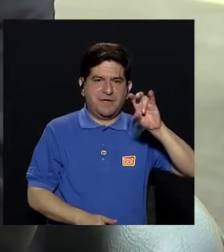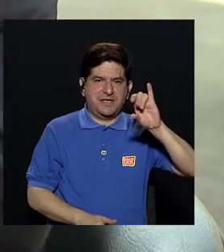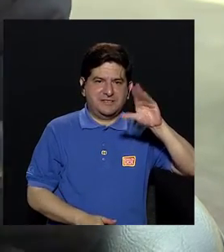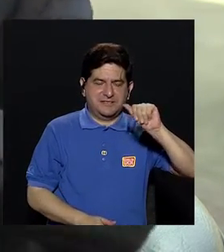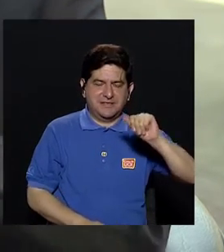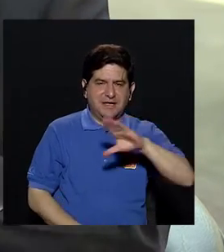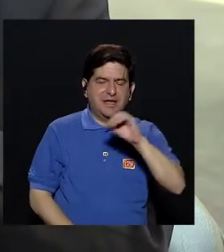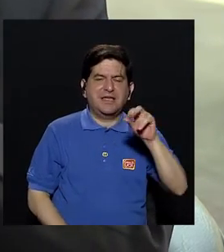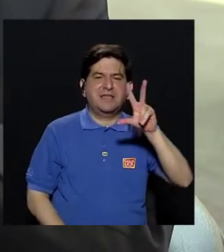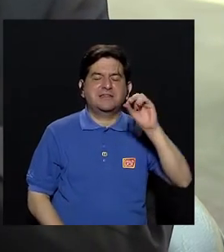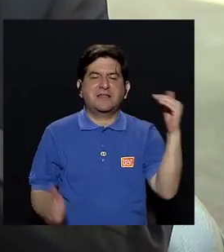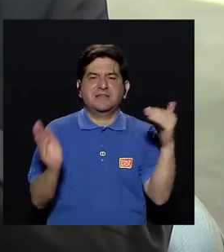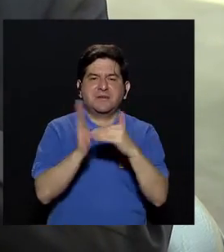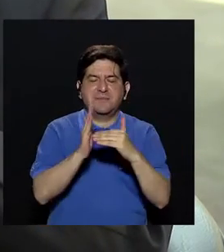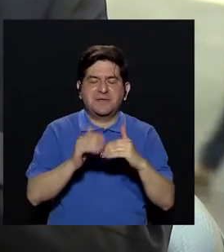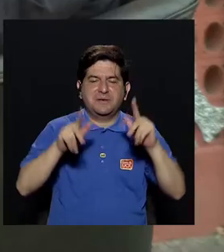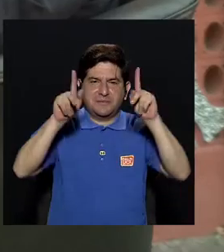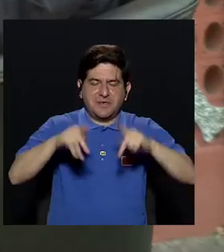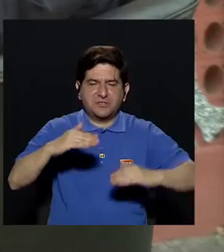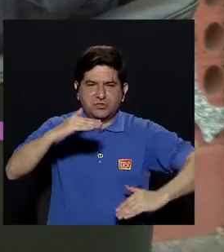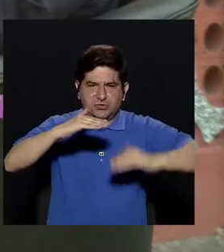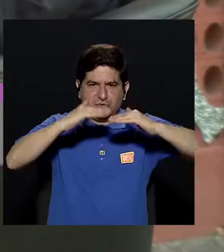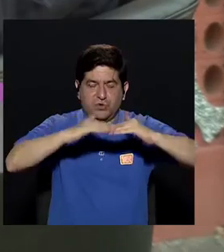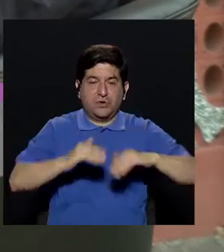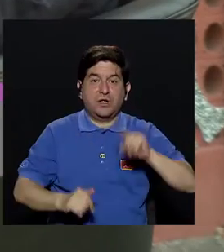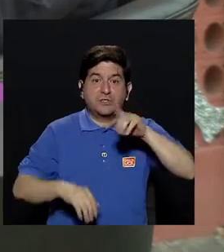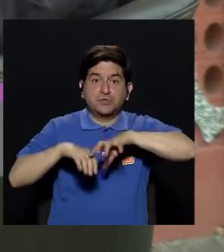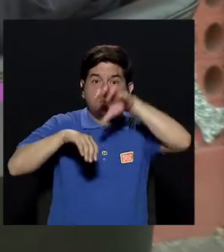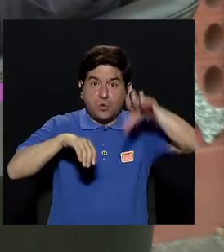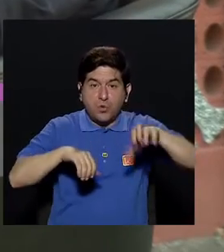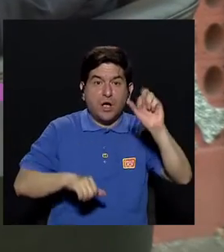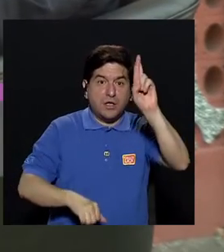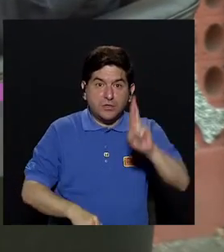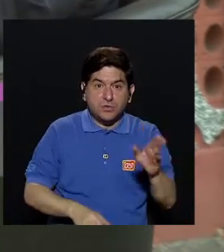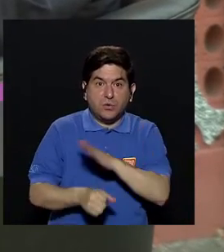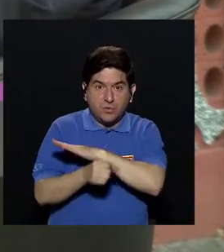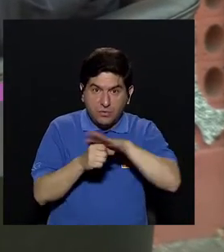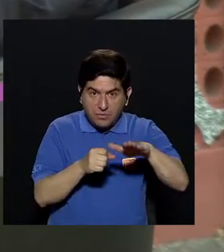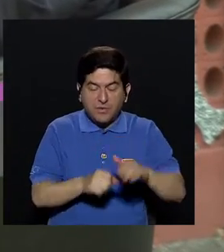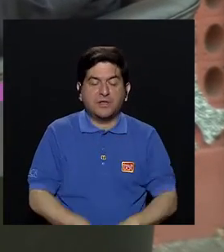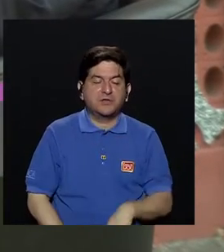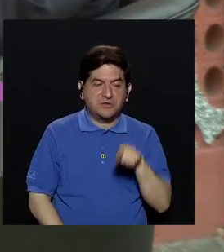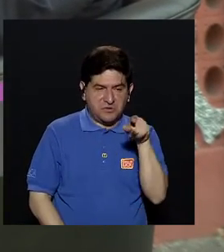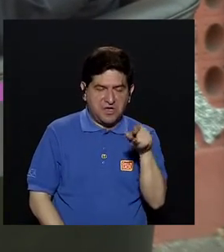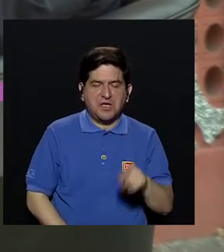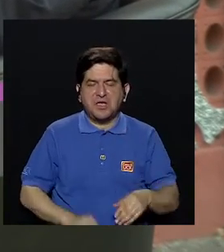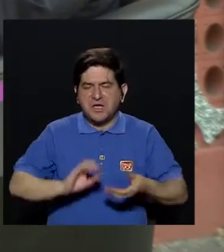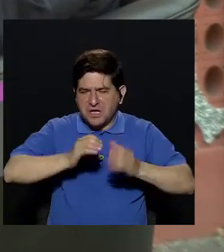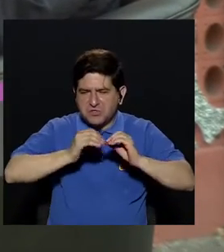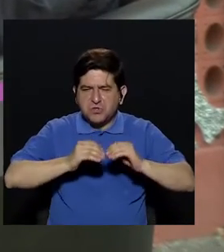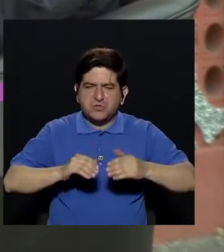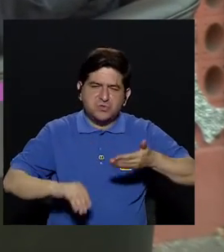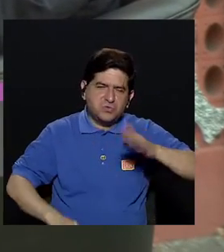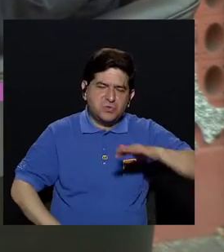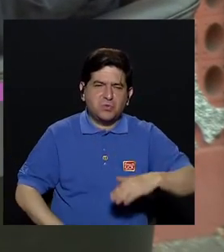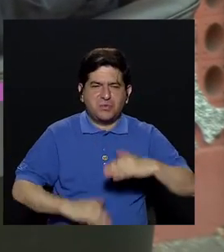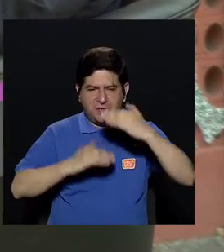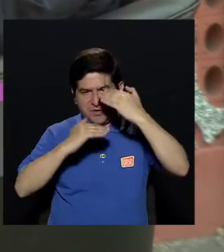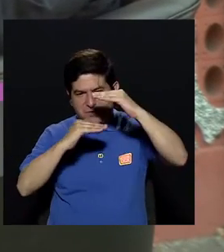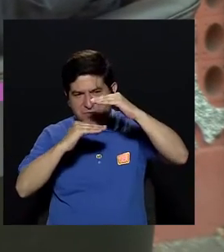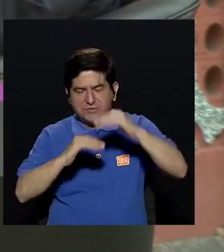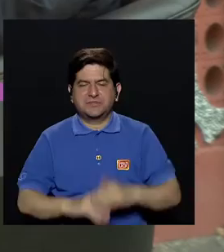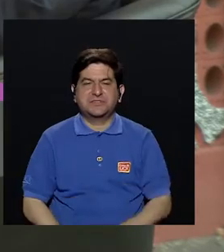y a lo más 30.000 personas. Sí, todo un cantón costarricense grande. Entre esos dos números es probable que esté la